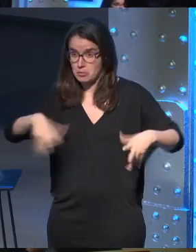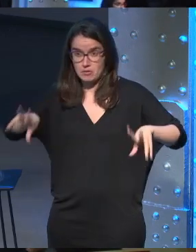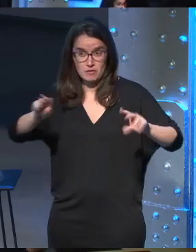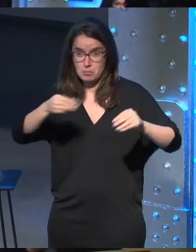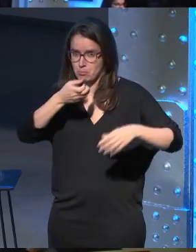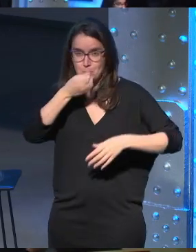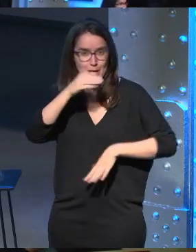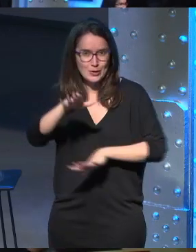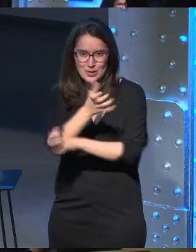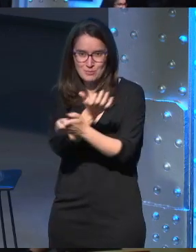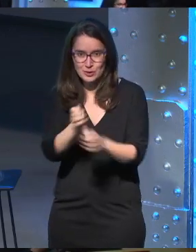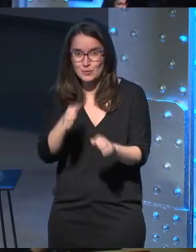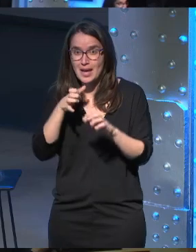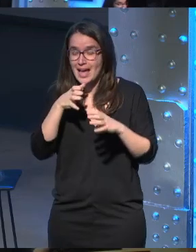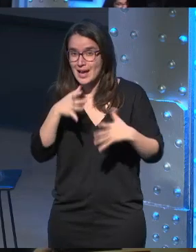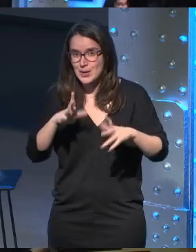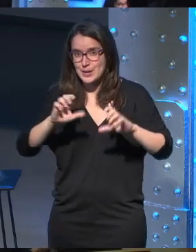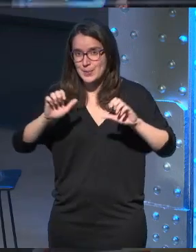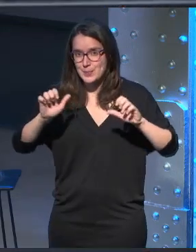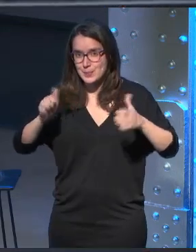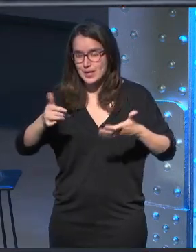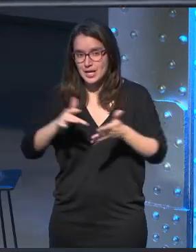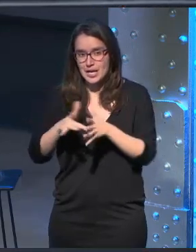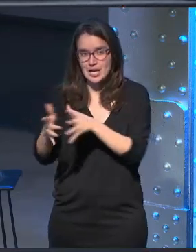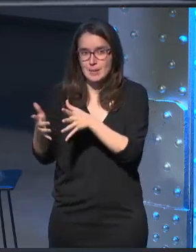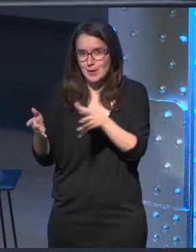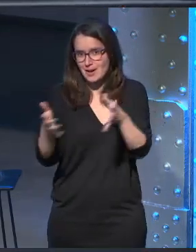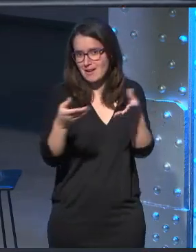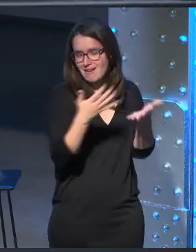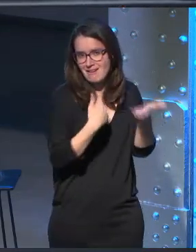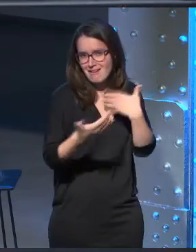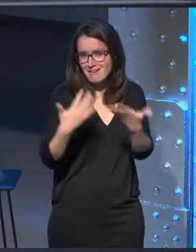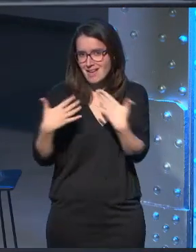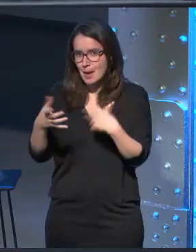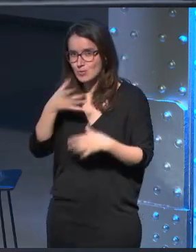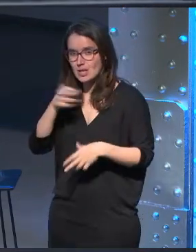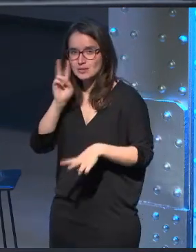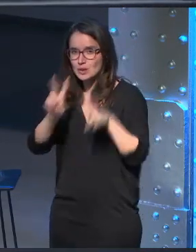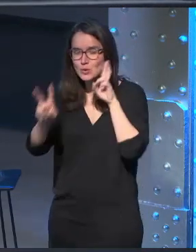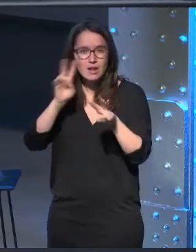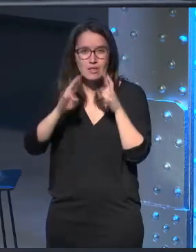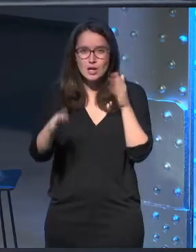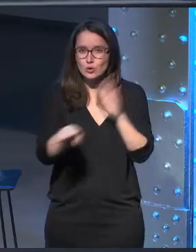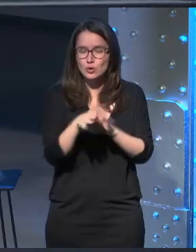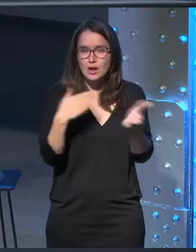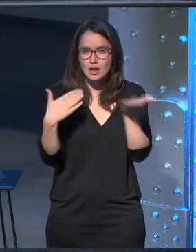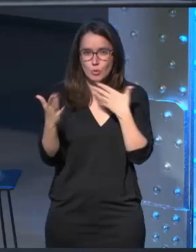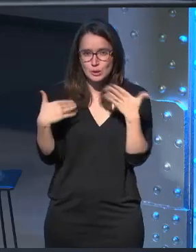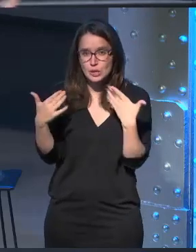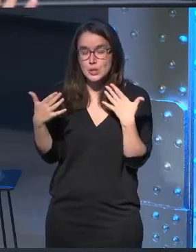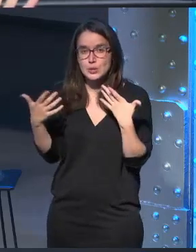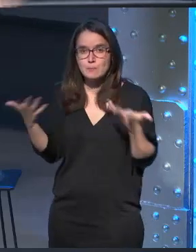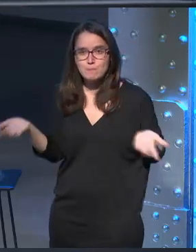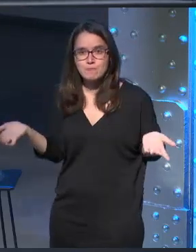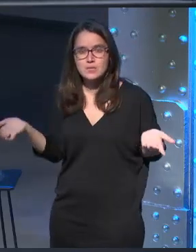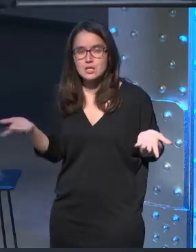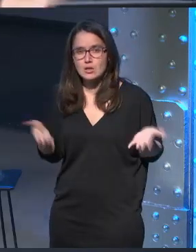imposible y ahora empieza la parte de networking empieza que podáis visualizar seguir la conversación y que